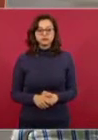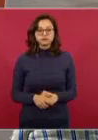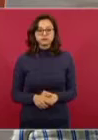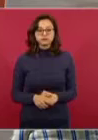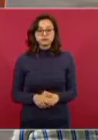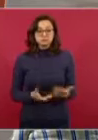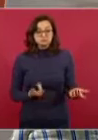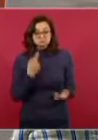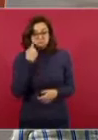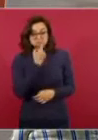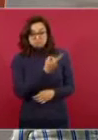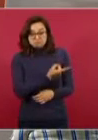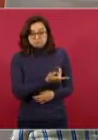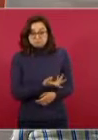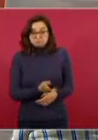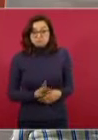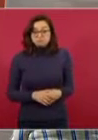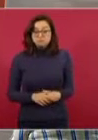ahí está, mire.